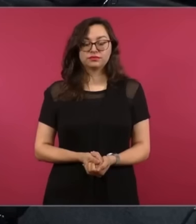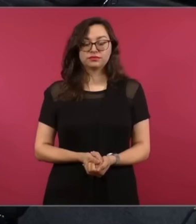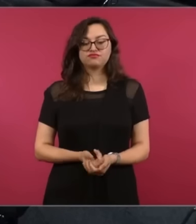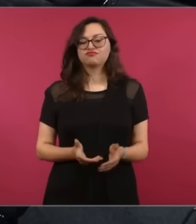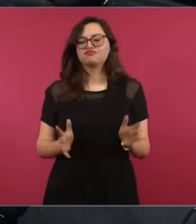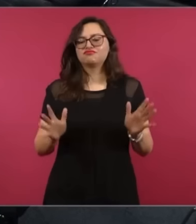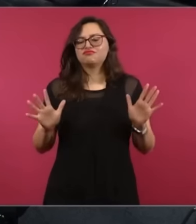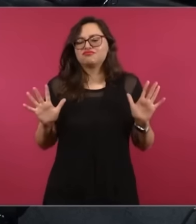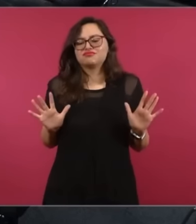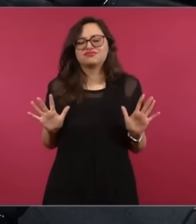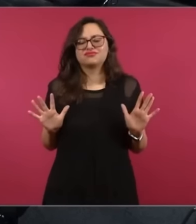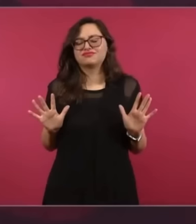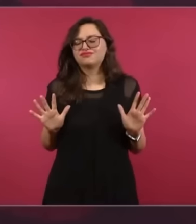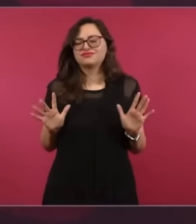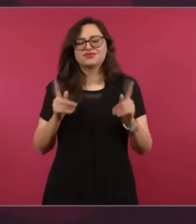haya sido como haya sido,